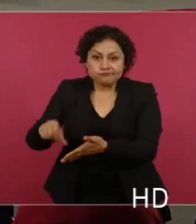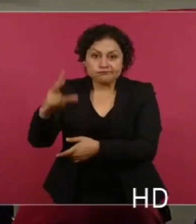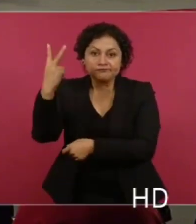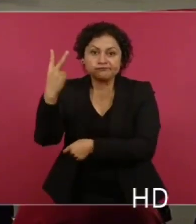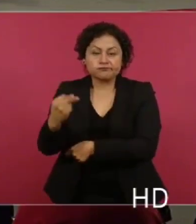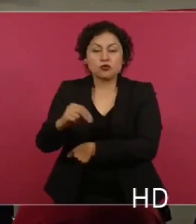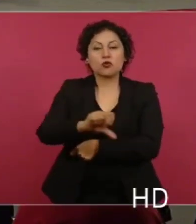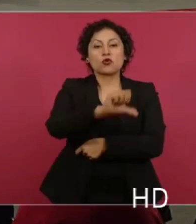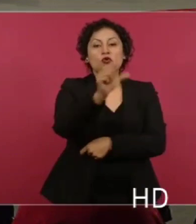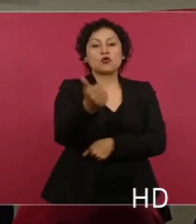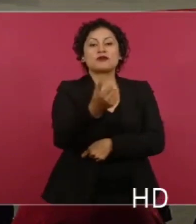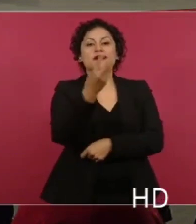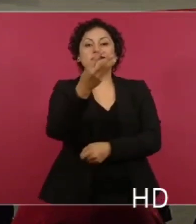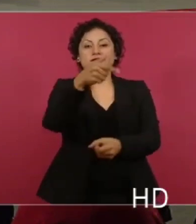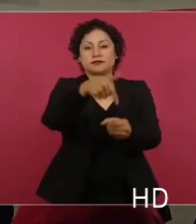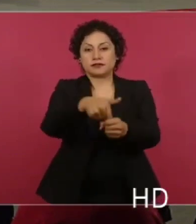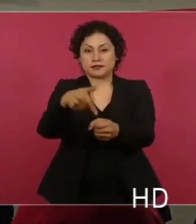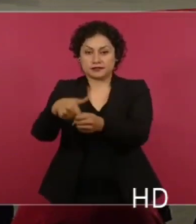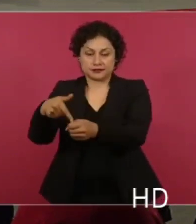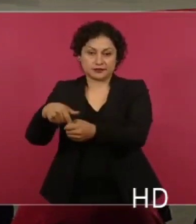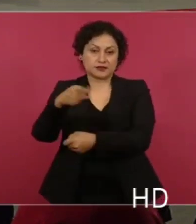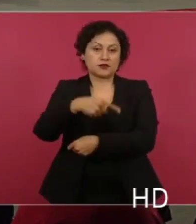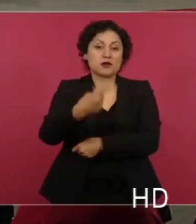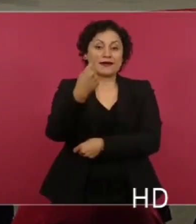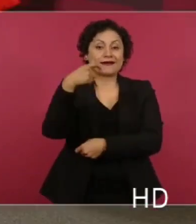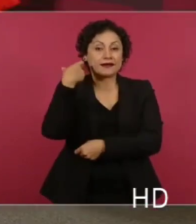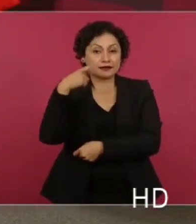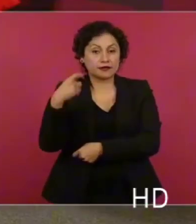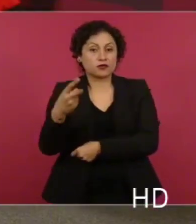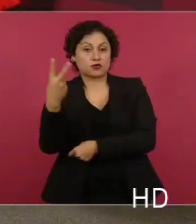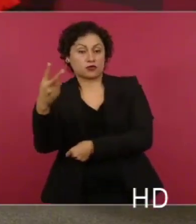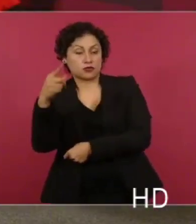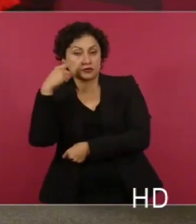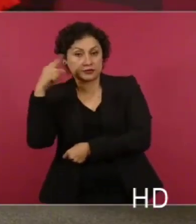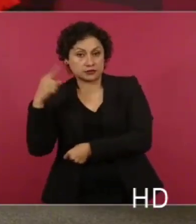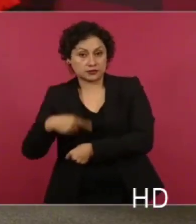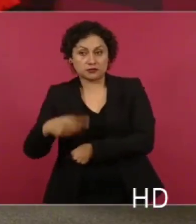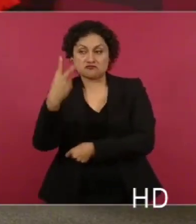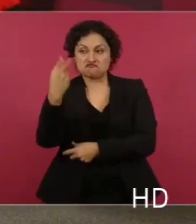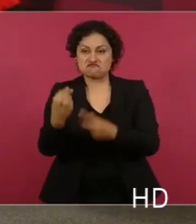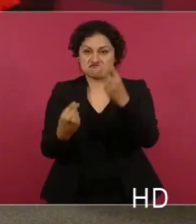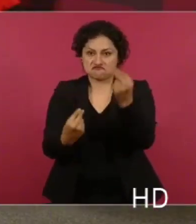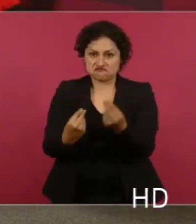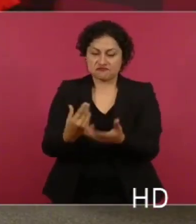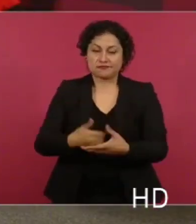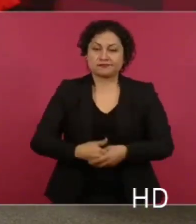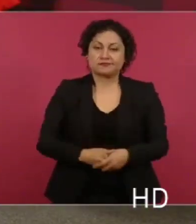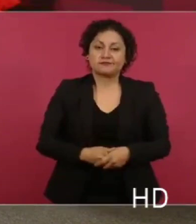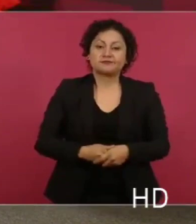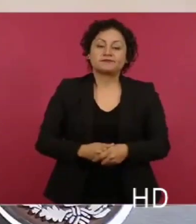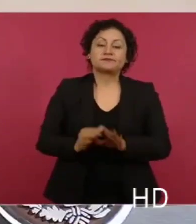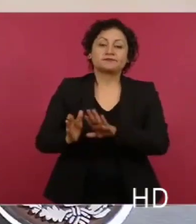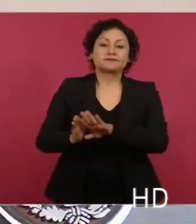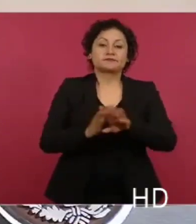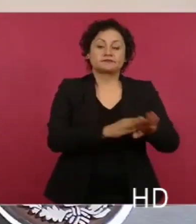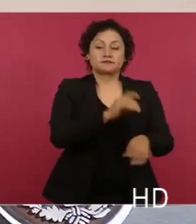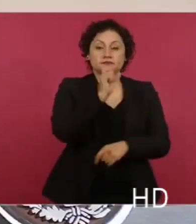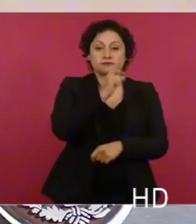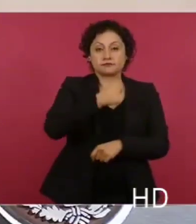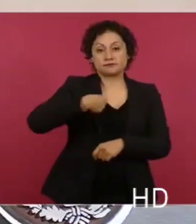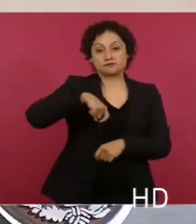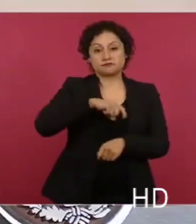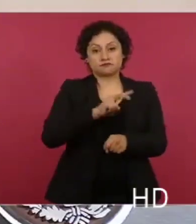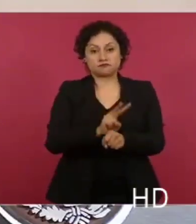gasolineras, una en Querétaro y dos en Zacatecas, se negaron a ser verificadas. Seguimos también con el monitoreo de los